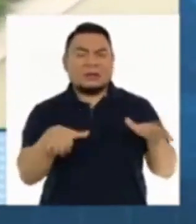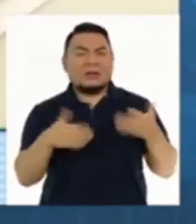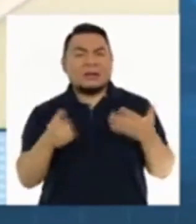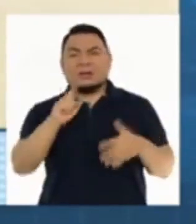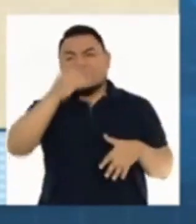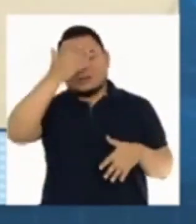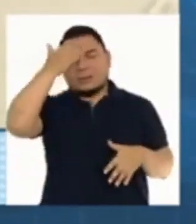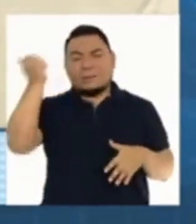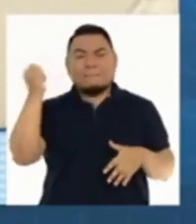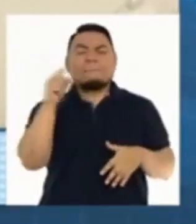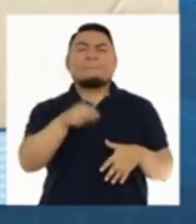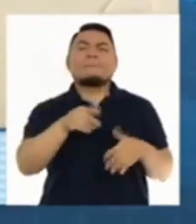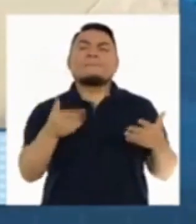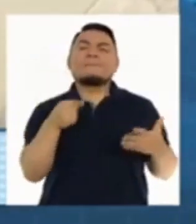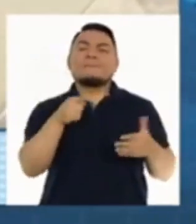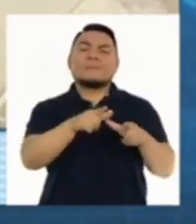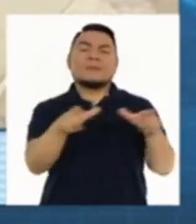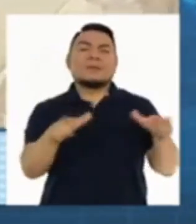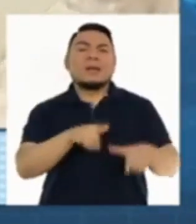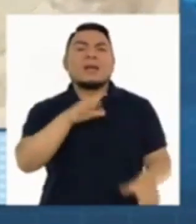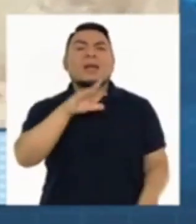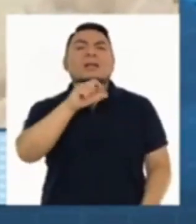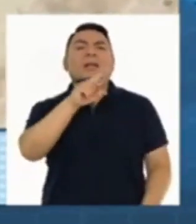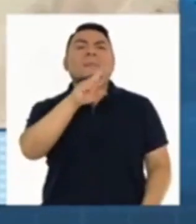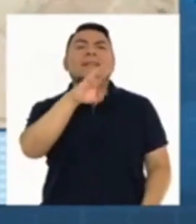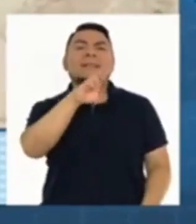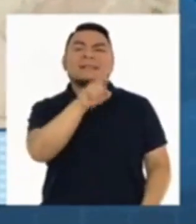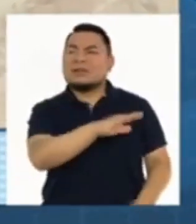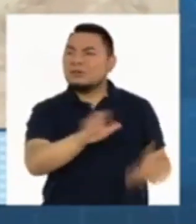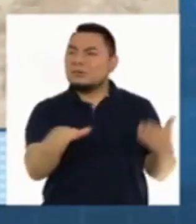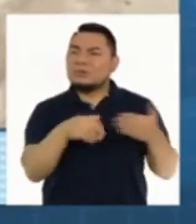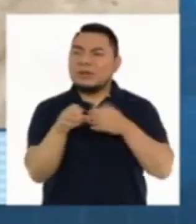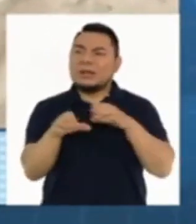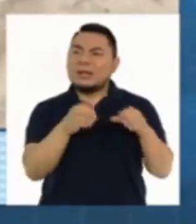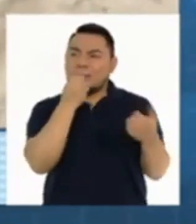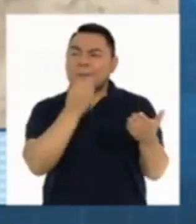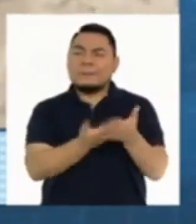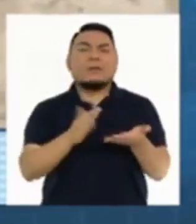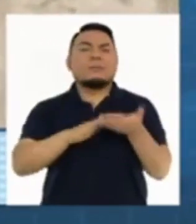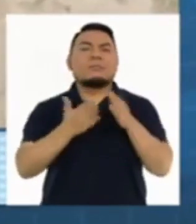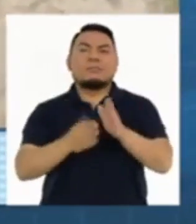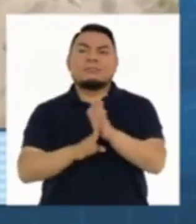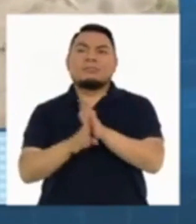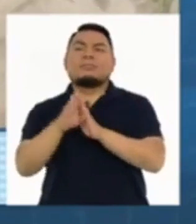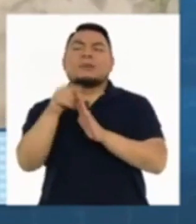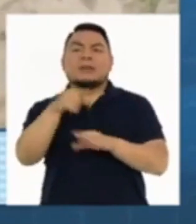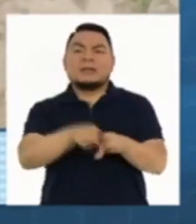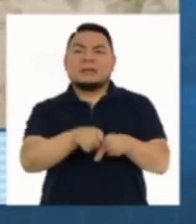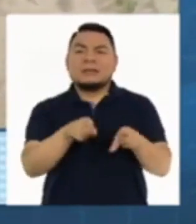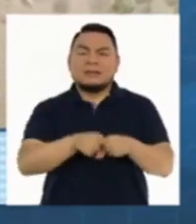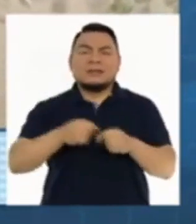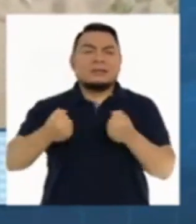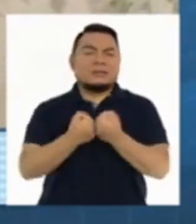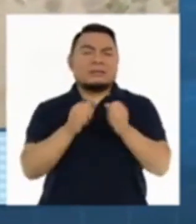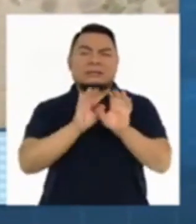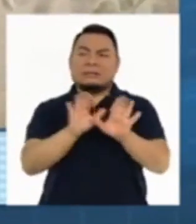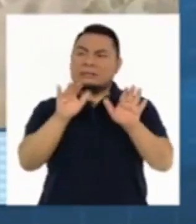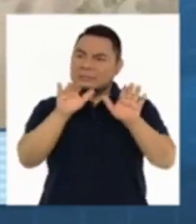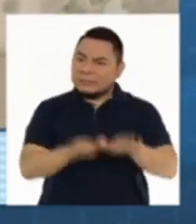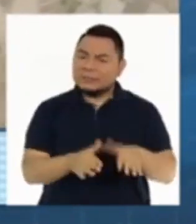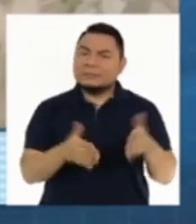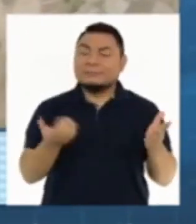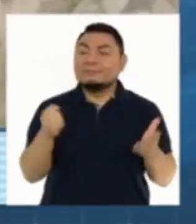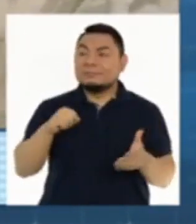no hay que olvidarse de la zona del Braem y todo lo que hay que hacer para el bien de la población y evitar la violencia, sobre todo.